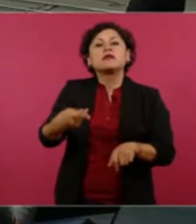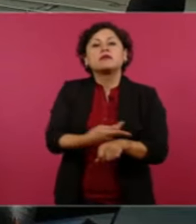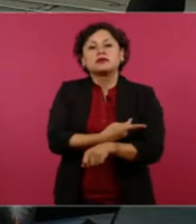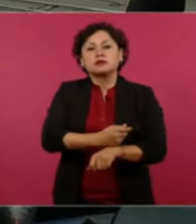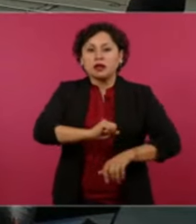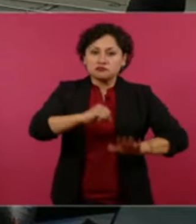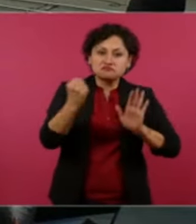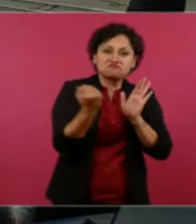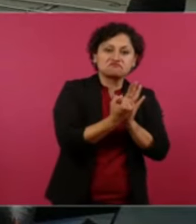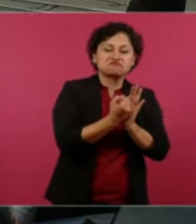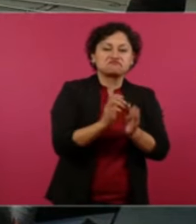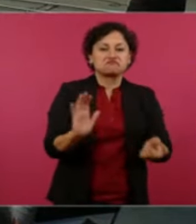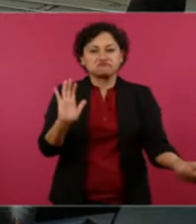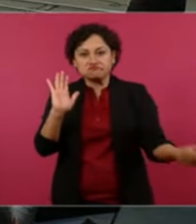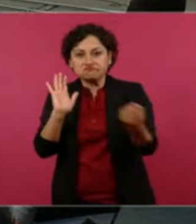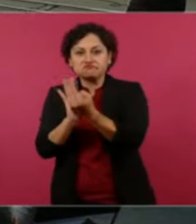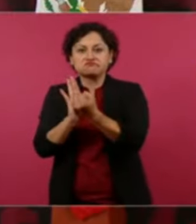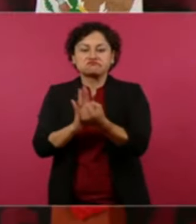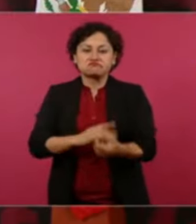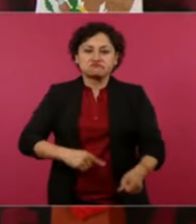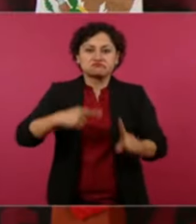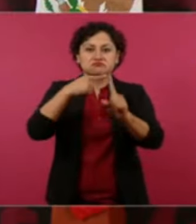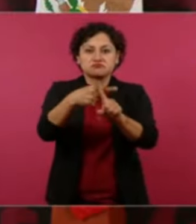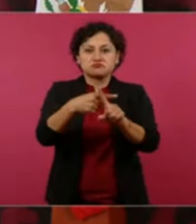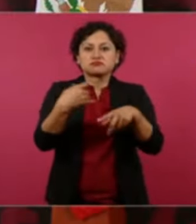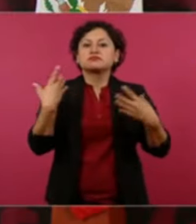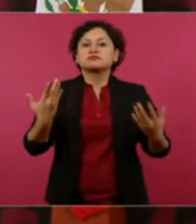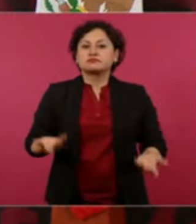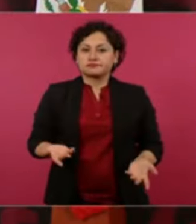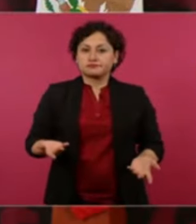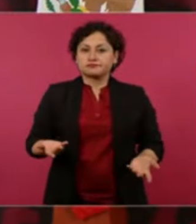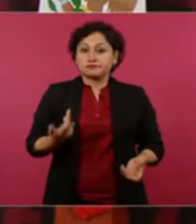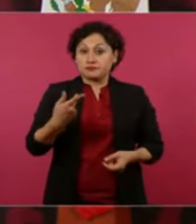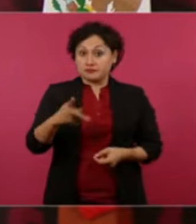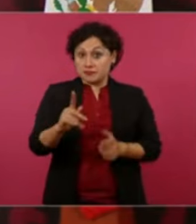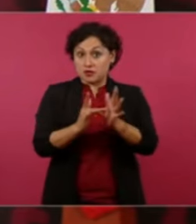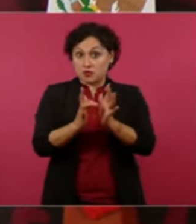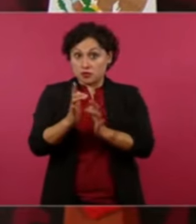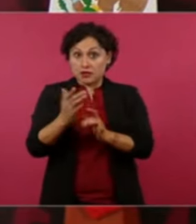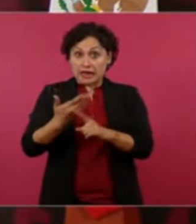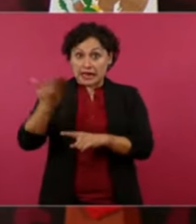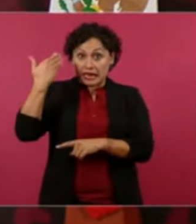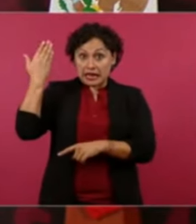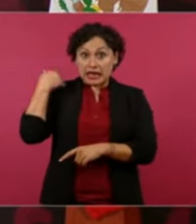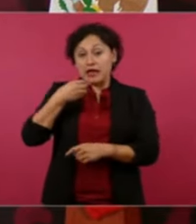y las cosas que decía que no las puedo repetir aquí